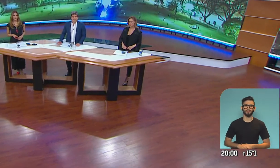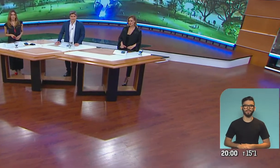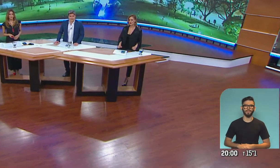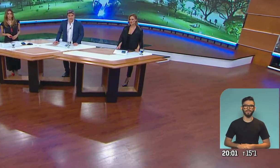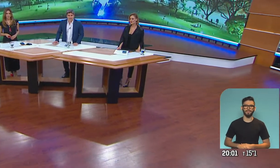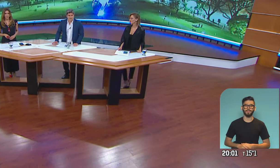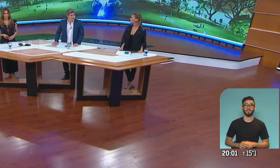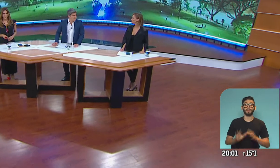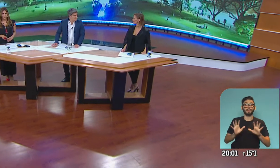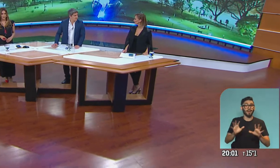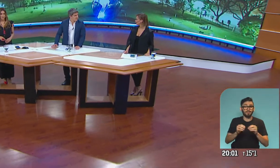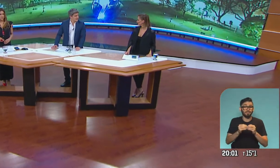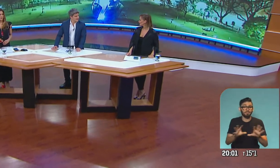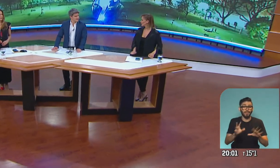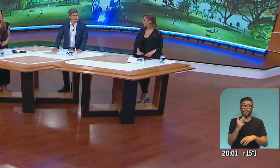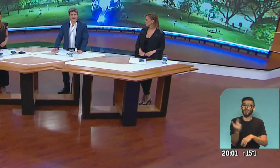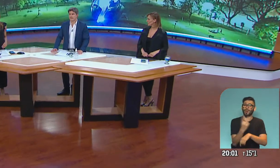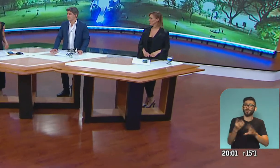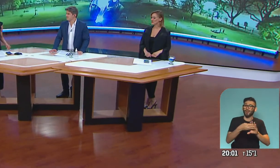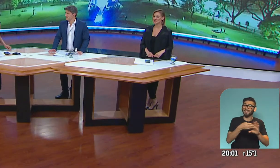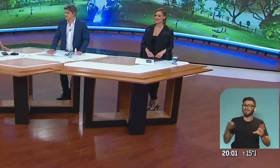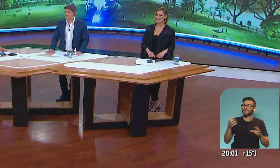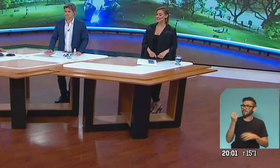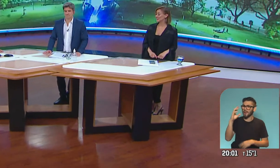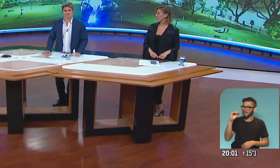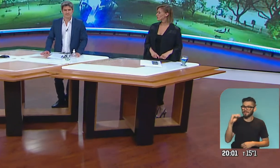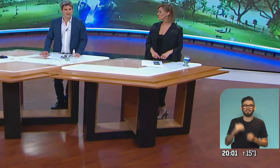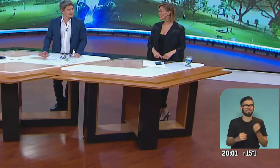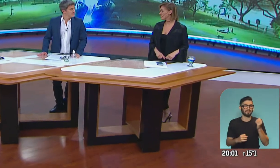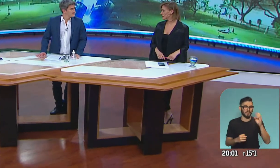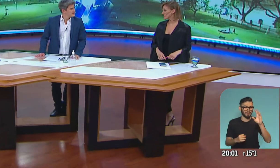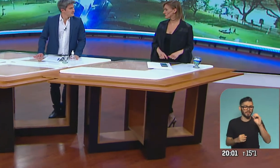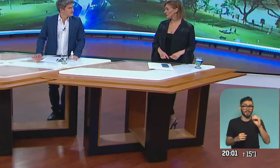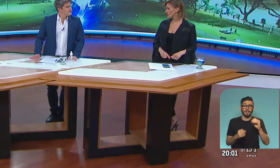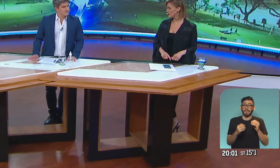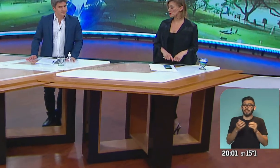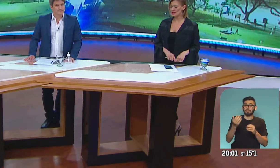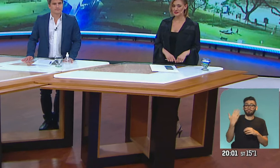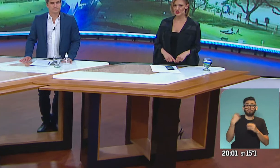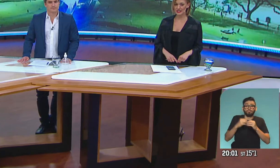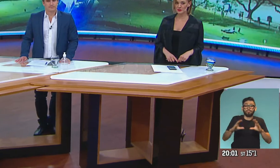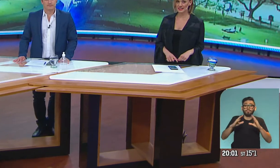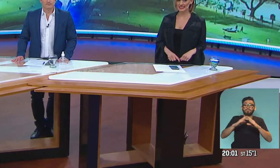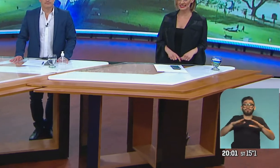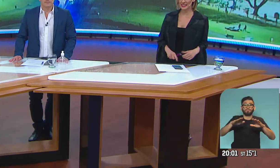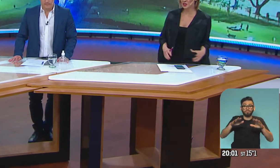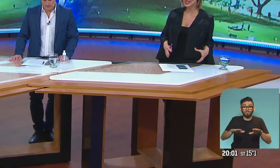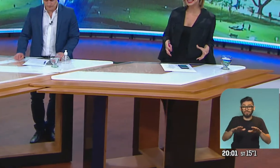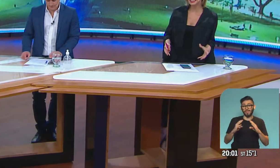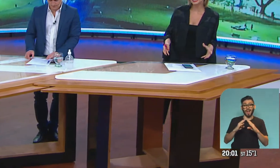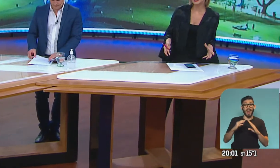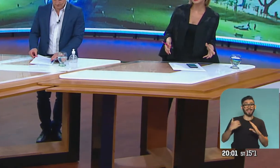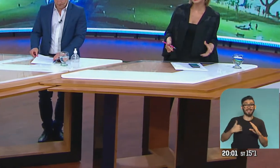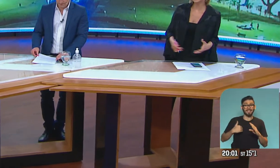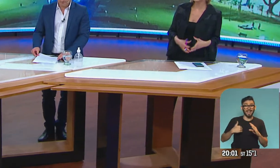Y así abrimos estas dos horas de información. Muy buenas noches. ¿Cómo están? buenas noches. Desde que comenzó este aislamiento social preventivo y obligatorio en la República Argentina que no